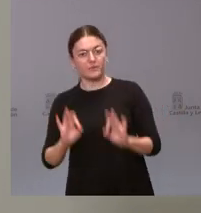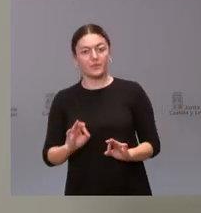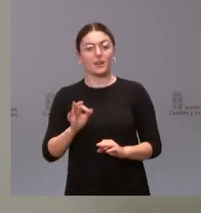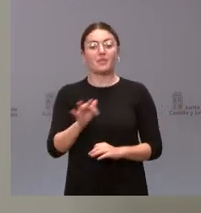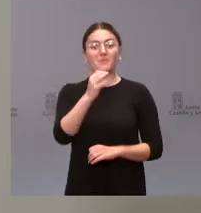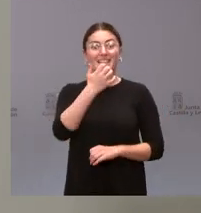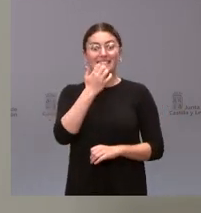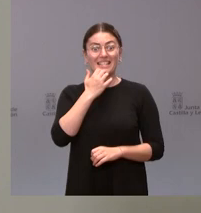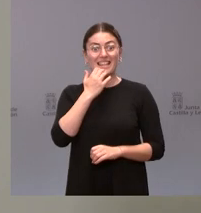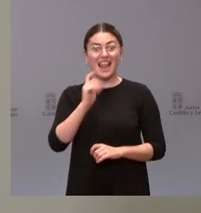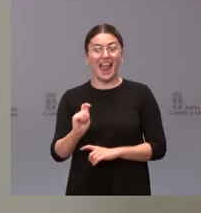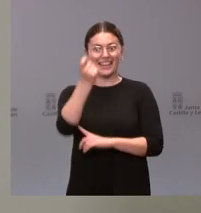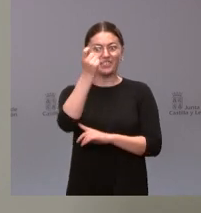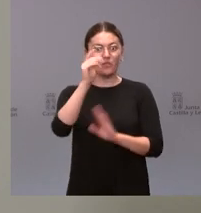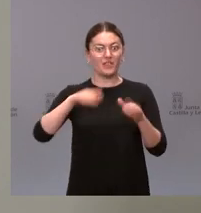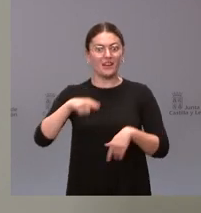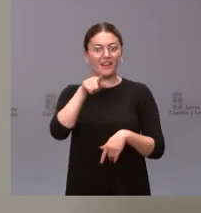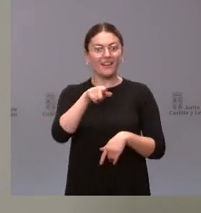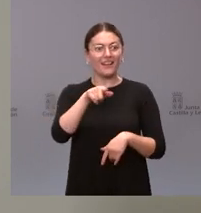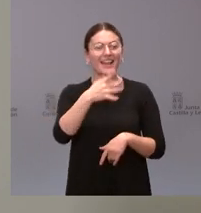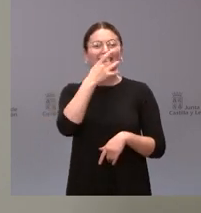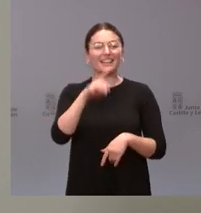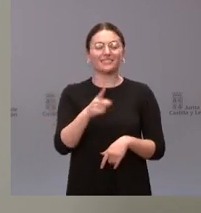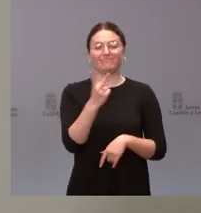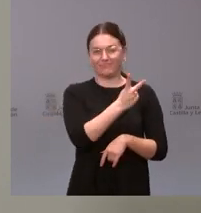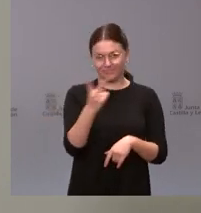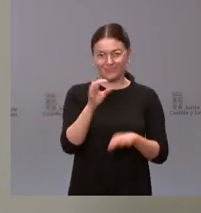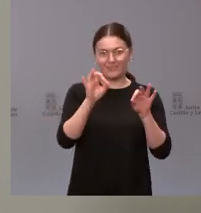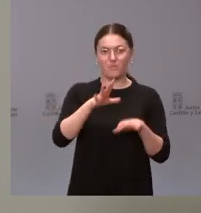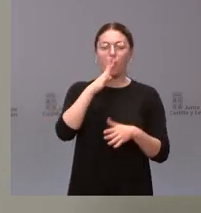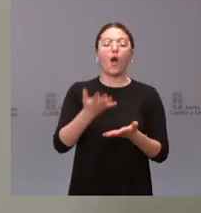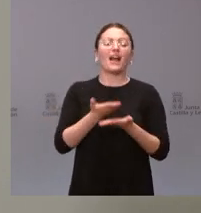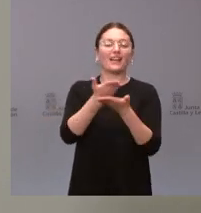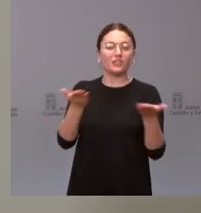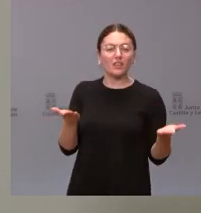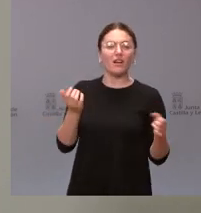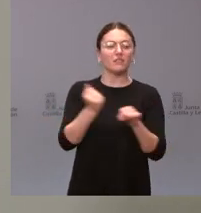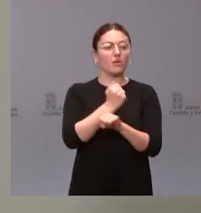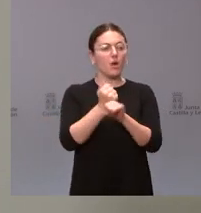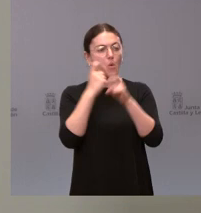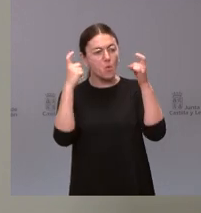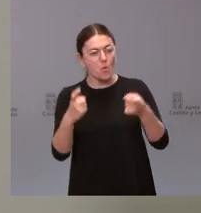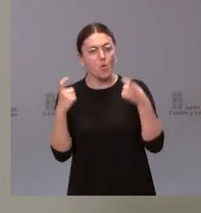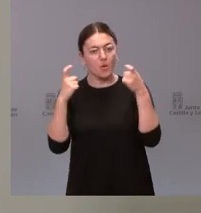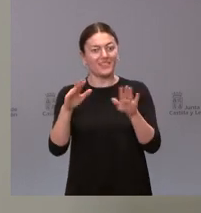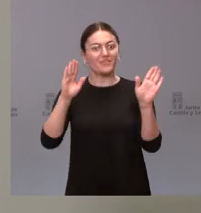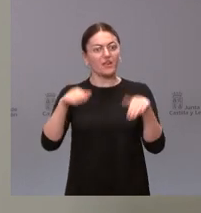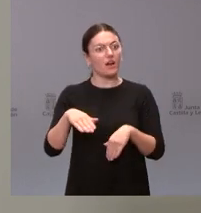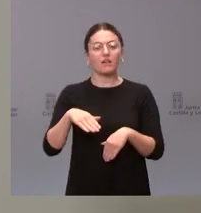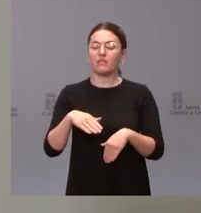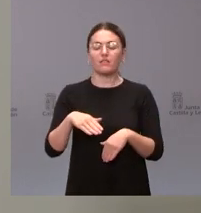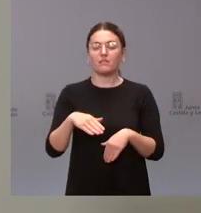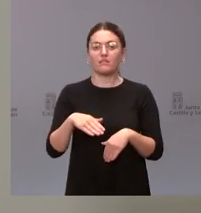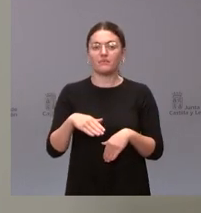el éxito se produce será un éxito de ellos de su generosidad de su trabajo y de su esfuerzo y por tanto ahí es donde queremos nosotros